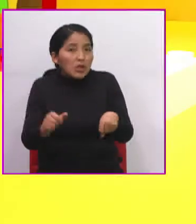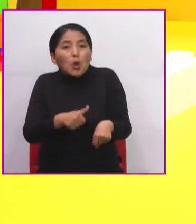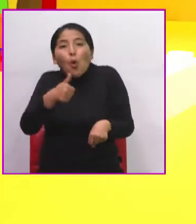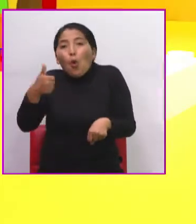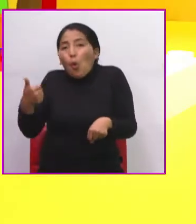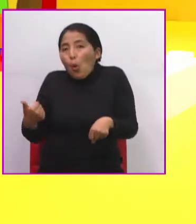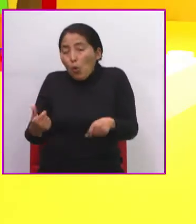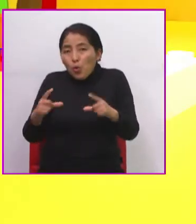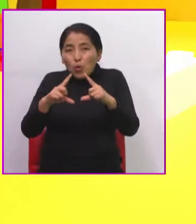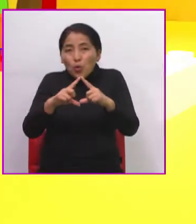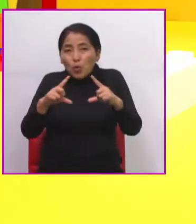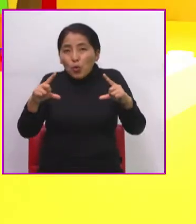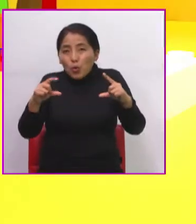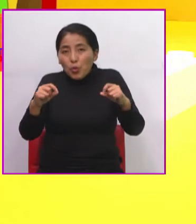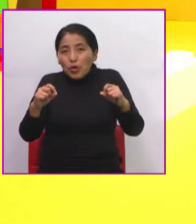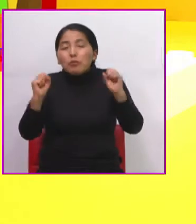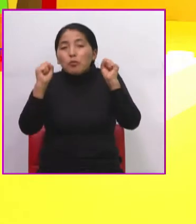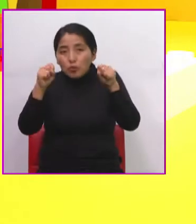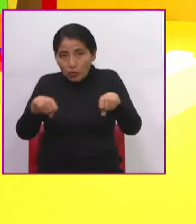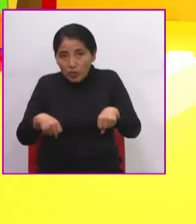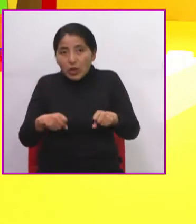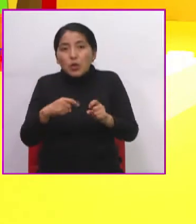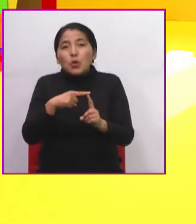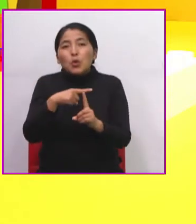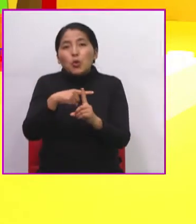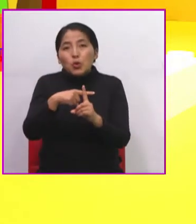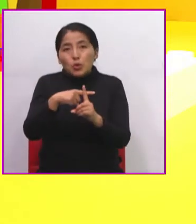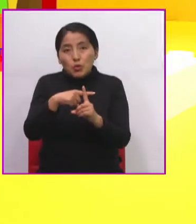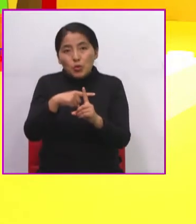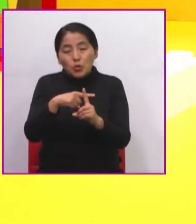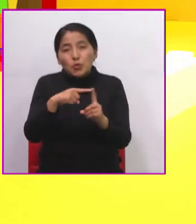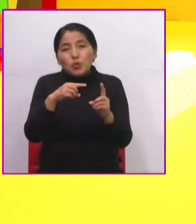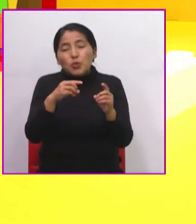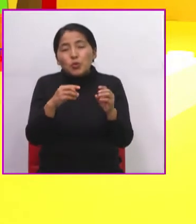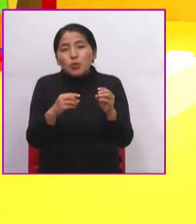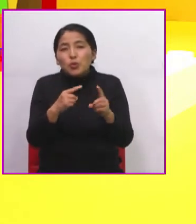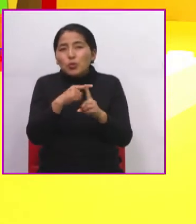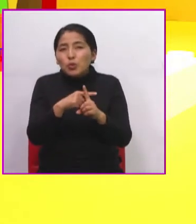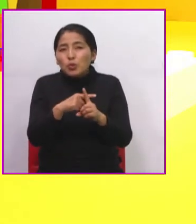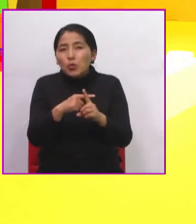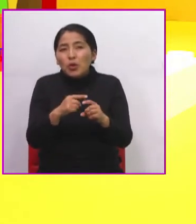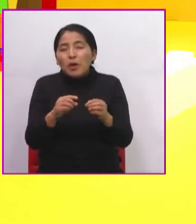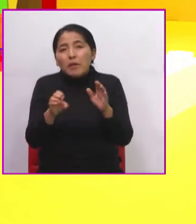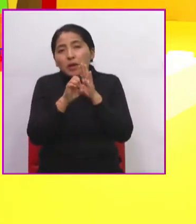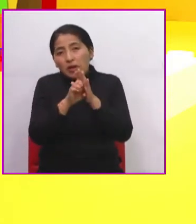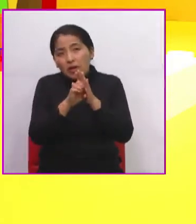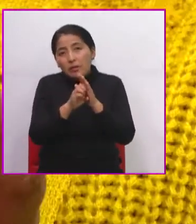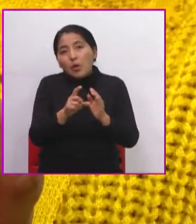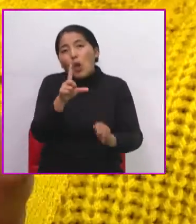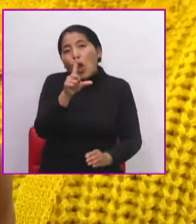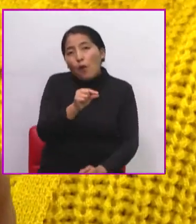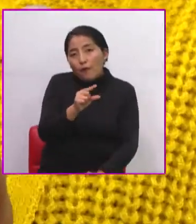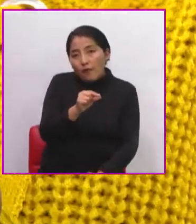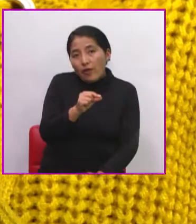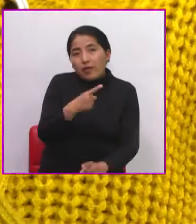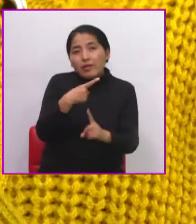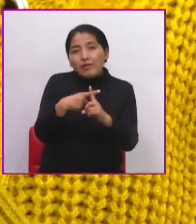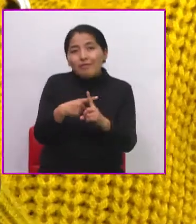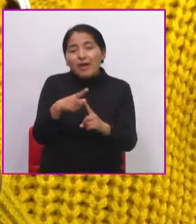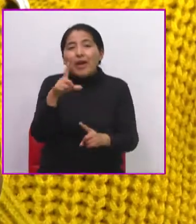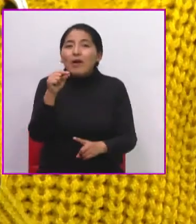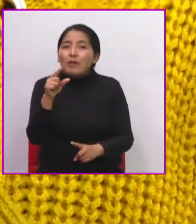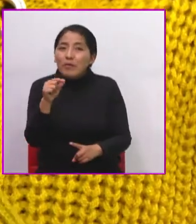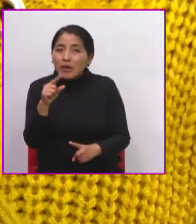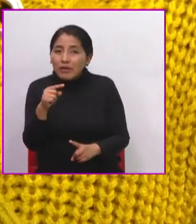bolivianos lo podemos reunir de a poquito. Por ejemplo, un billete de 20, otro billete de 20 y otro